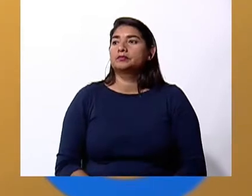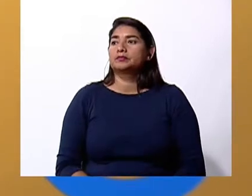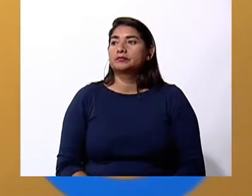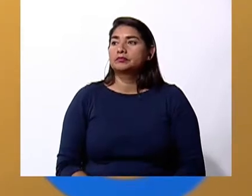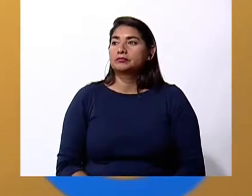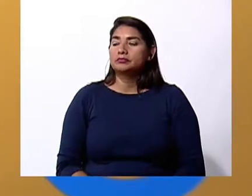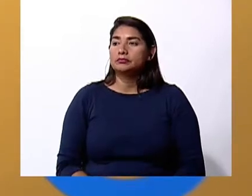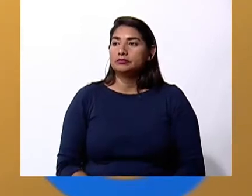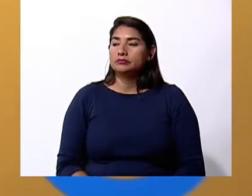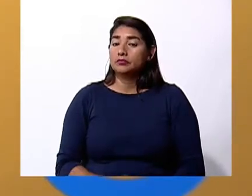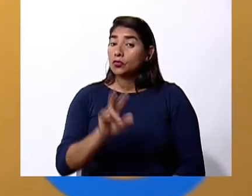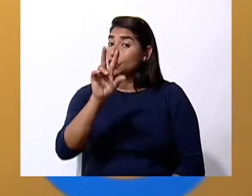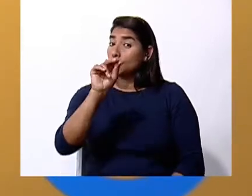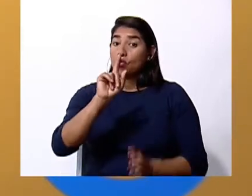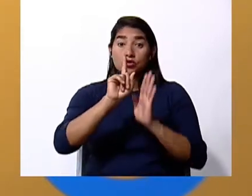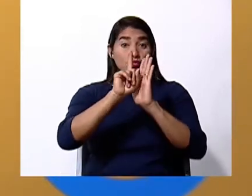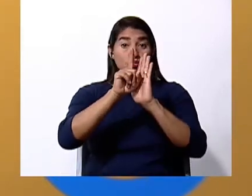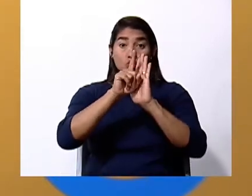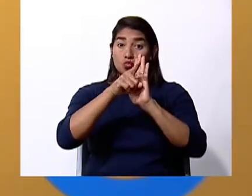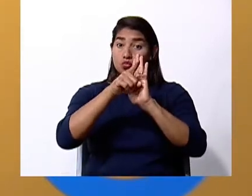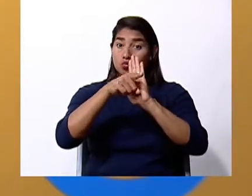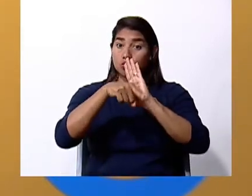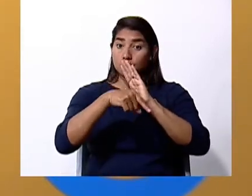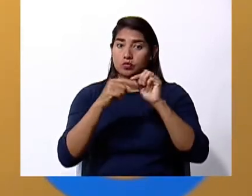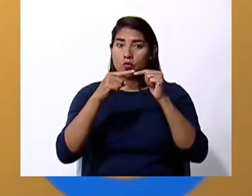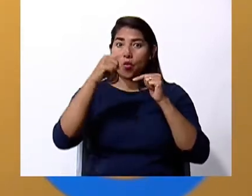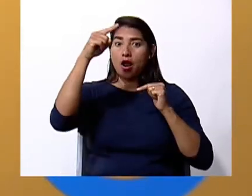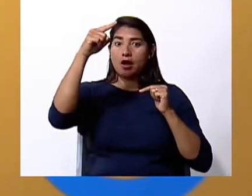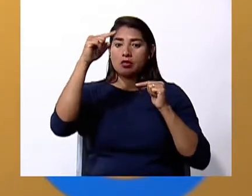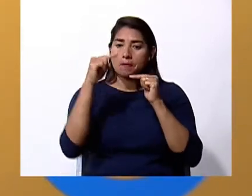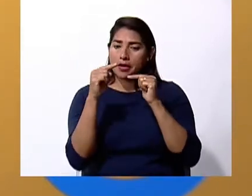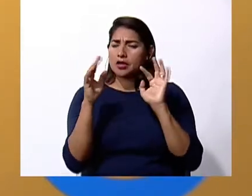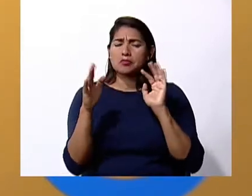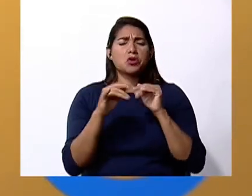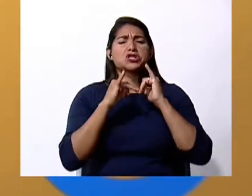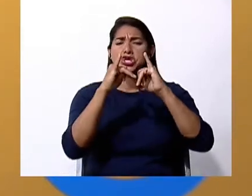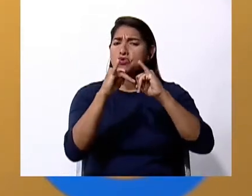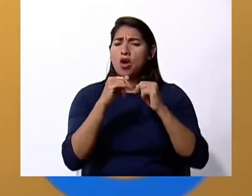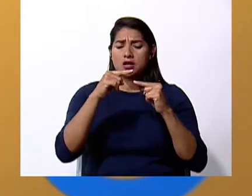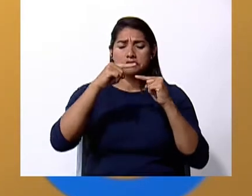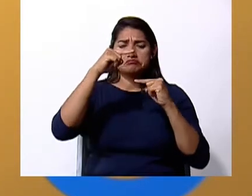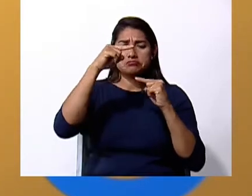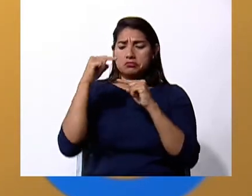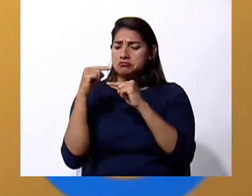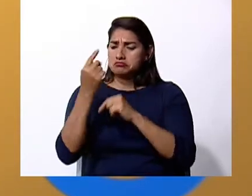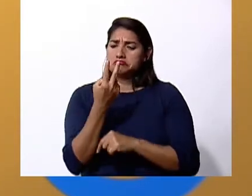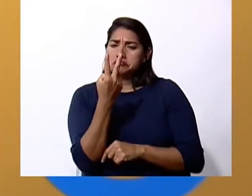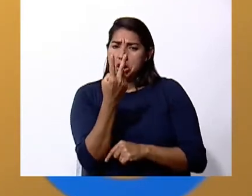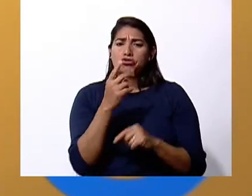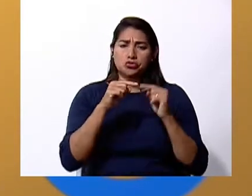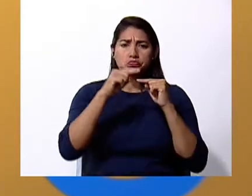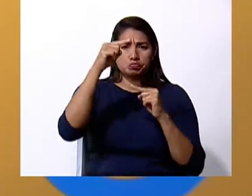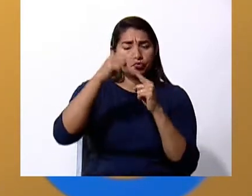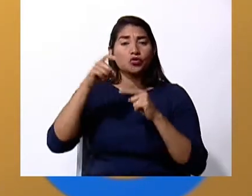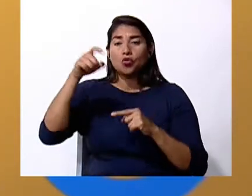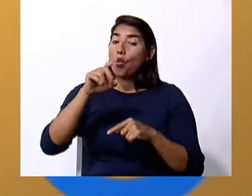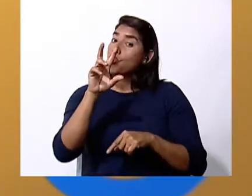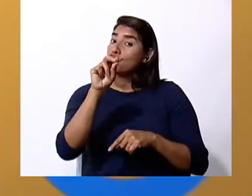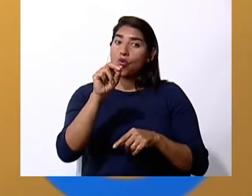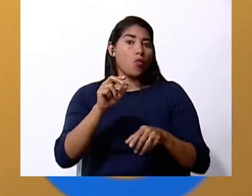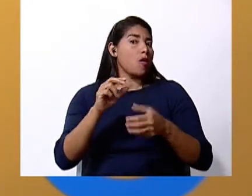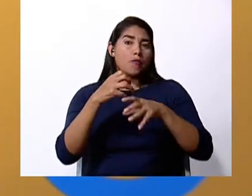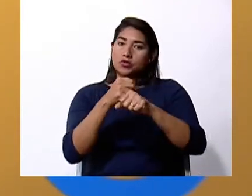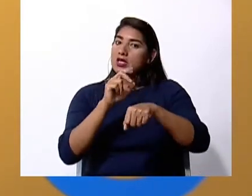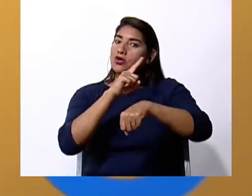Como no es un reloj, no ocupamos de dos tamaños. Las flechas pueden ser del mismo tamaño porque, como les digo, no es un